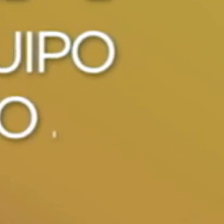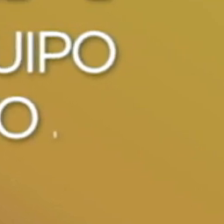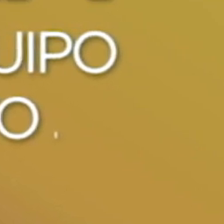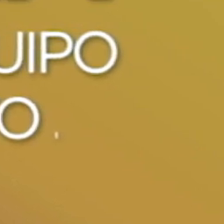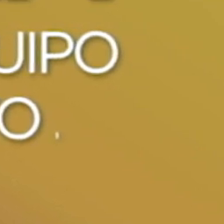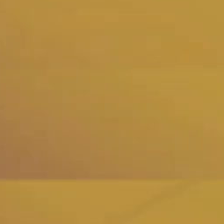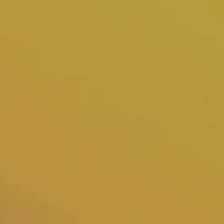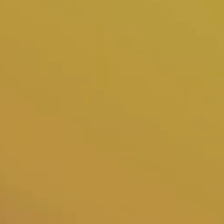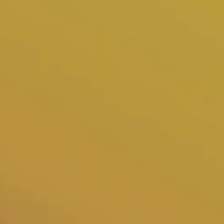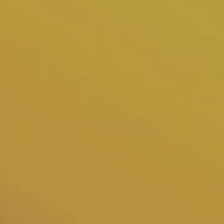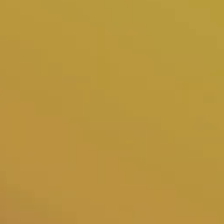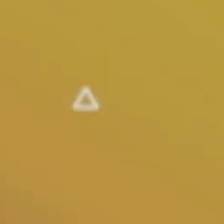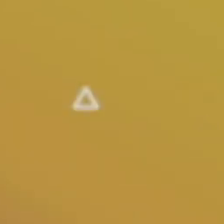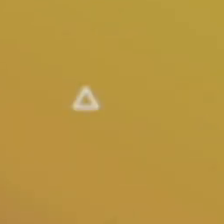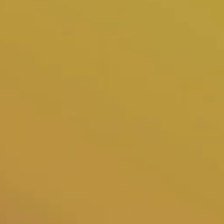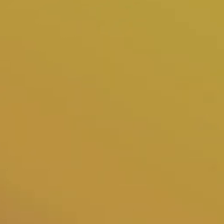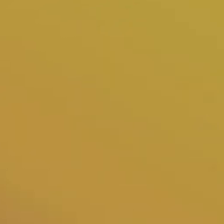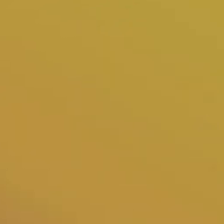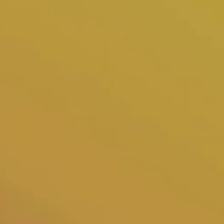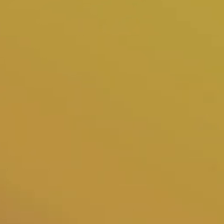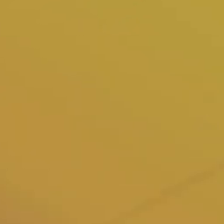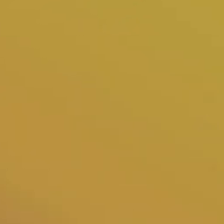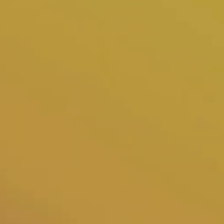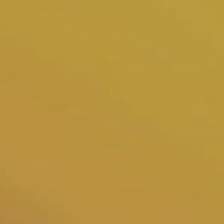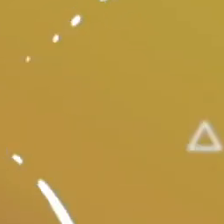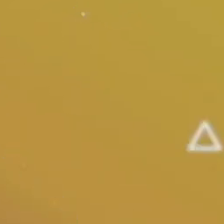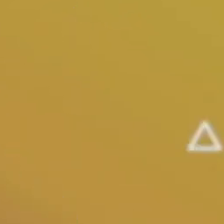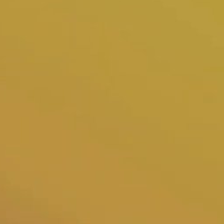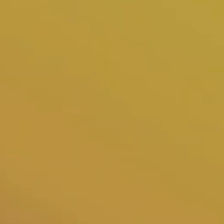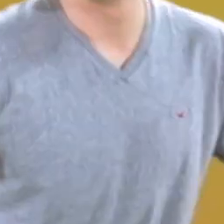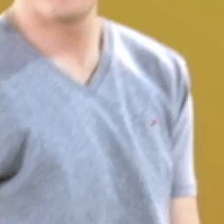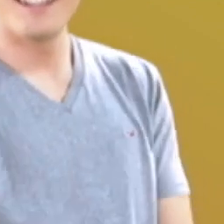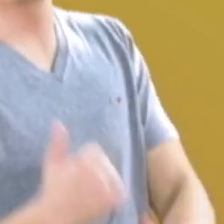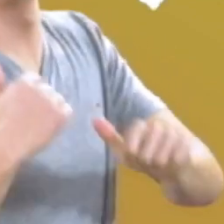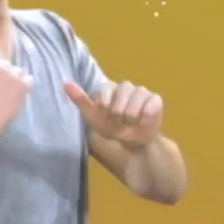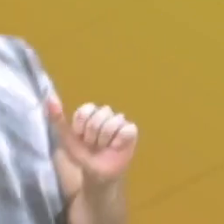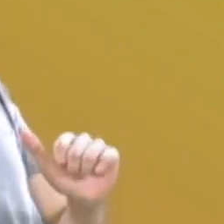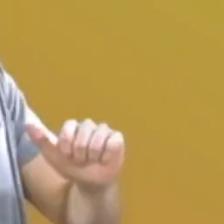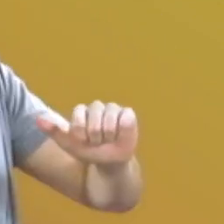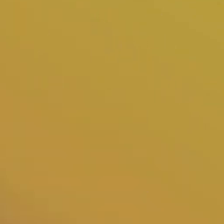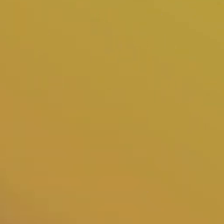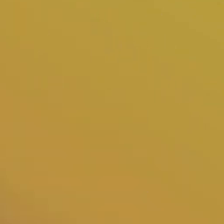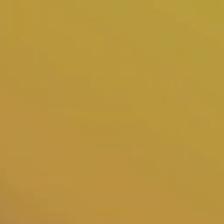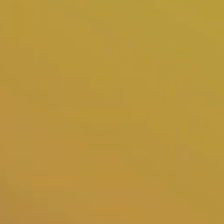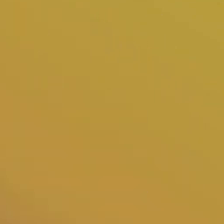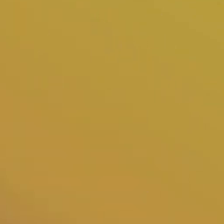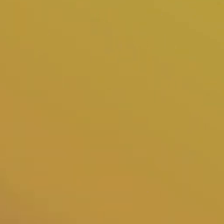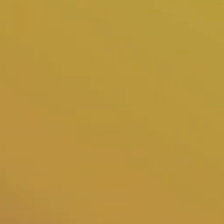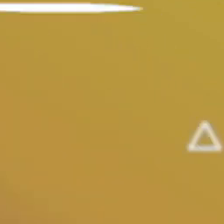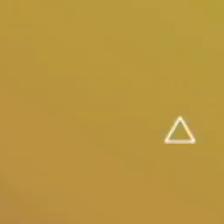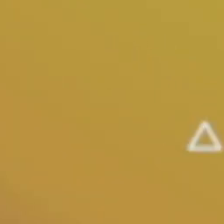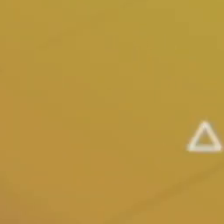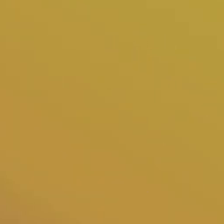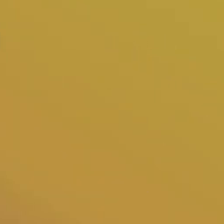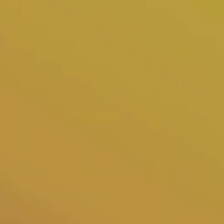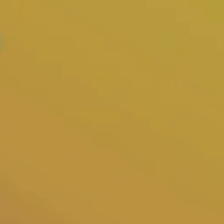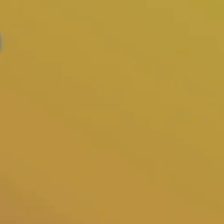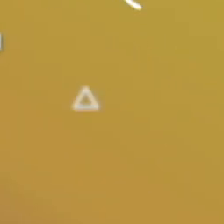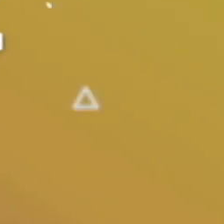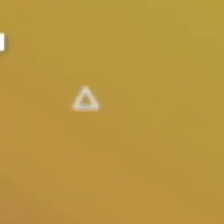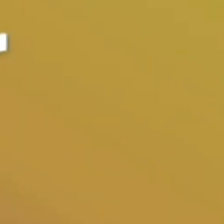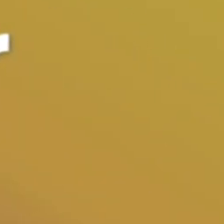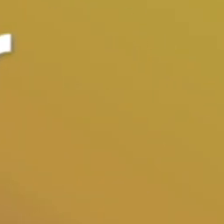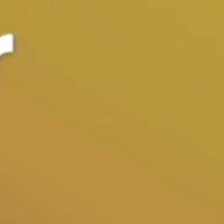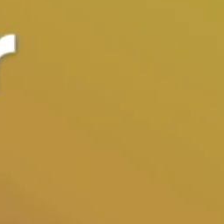alojamiento. Además, te presta hoy para que comiences a pagar al terminar los estudios. Solicita tu